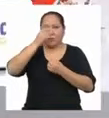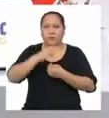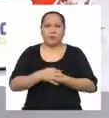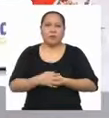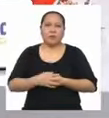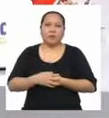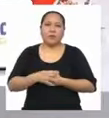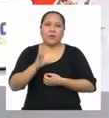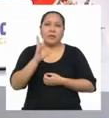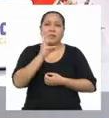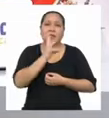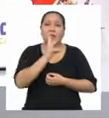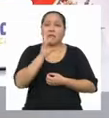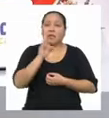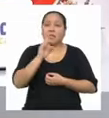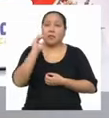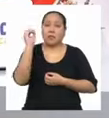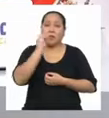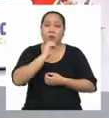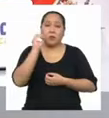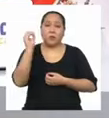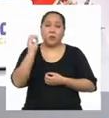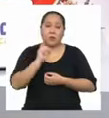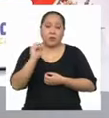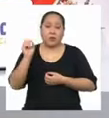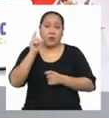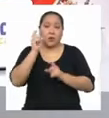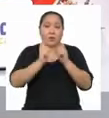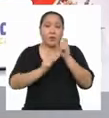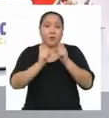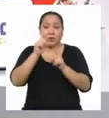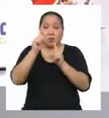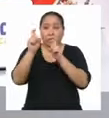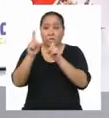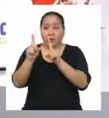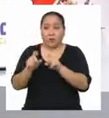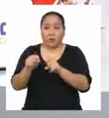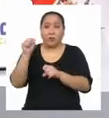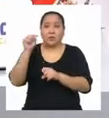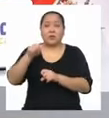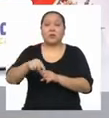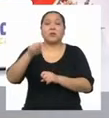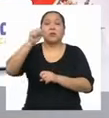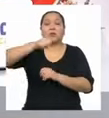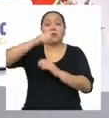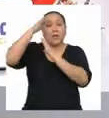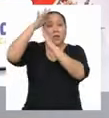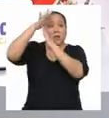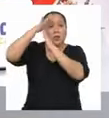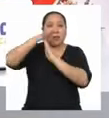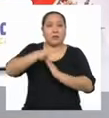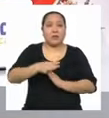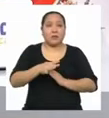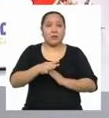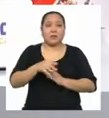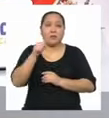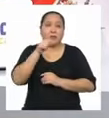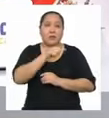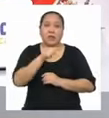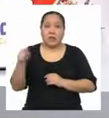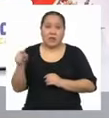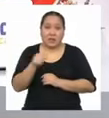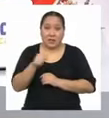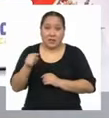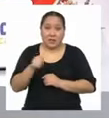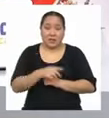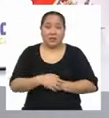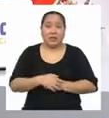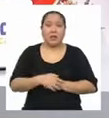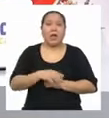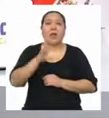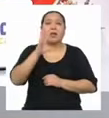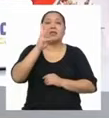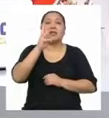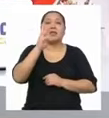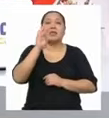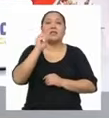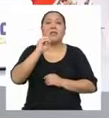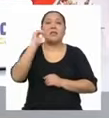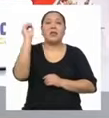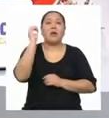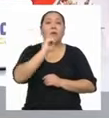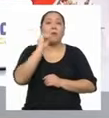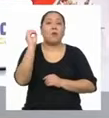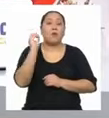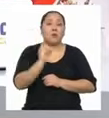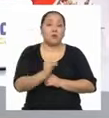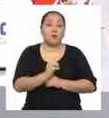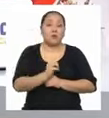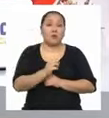67% De las personas Encuestadas Han sido Discriminadas De las cuales 60%